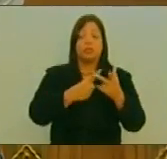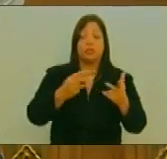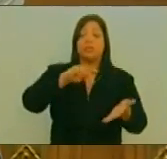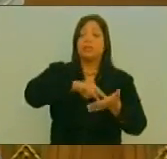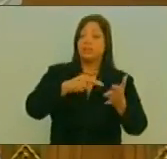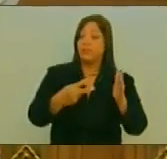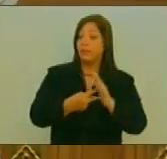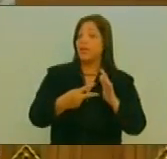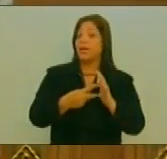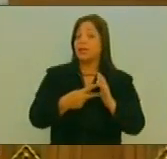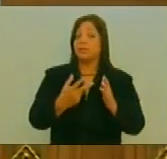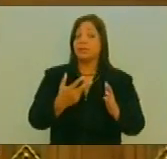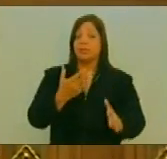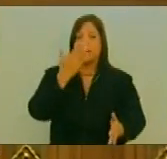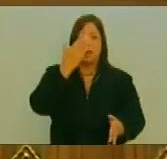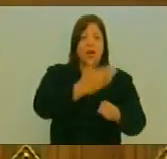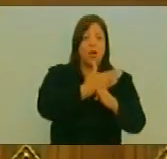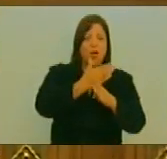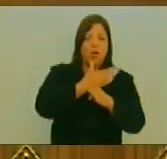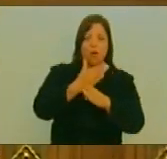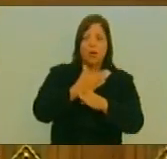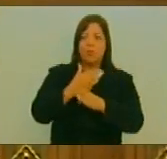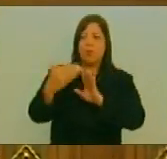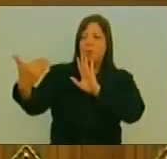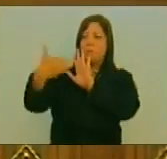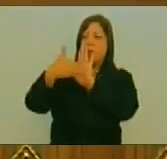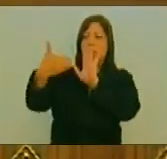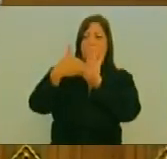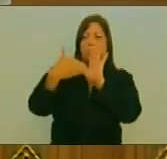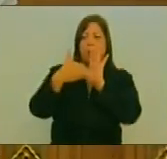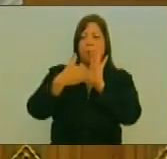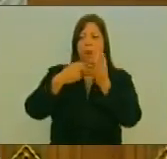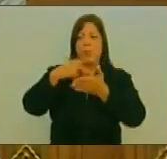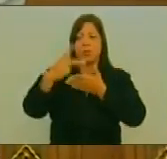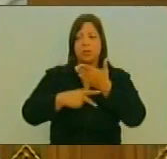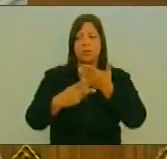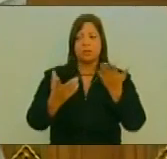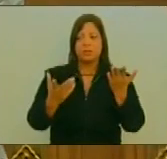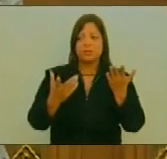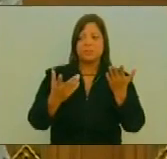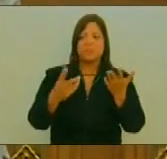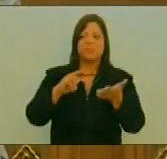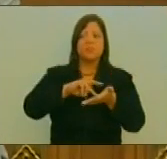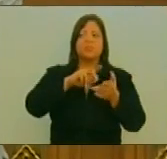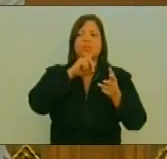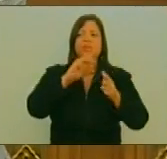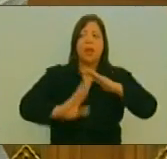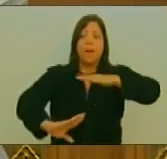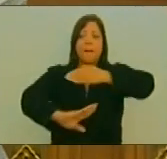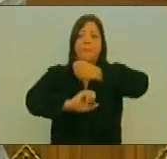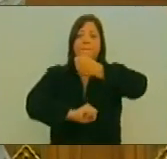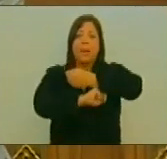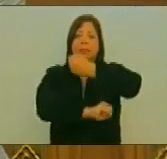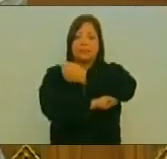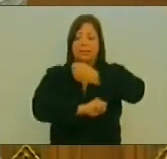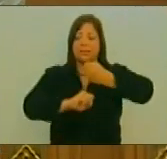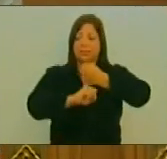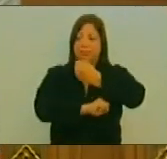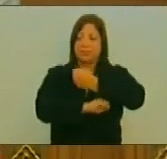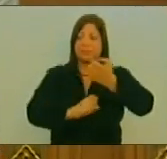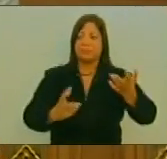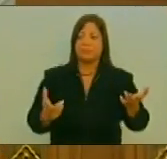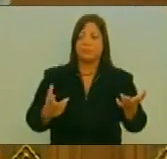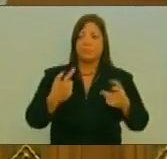Compañeros Que hoy Se oponen A nuestro proyecto Político Me estoy Refiriendo A las bases De esos partidos No